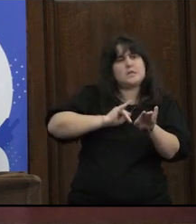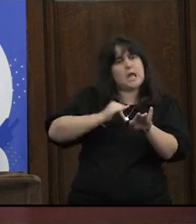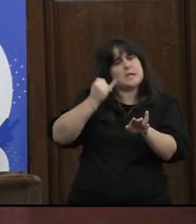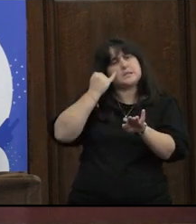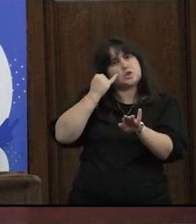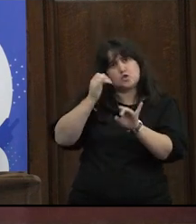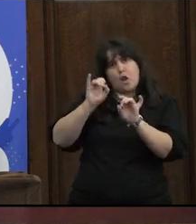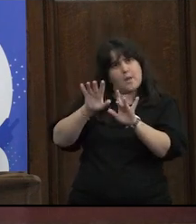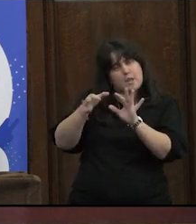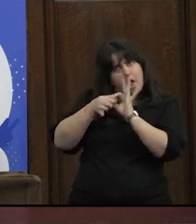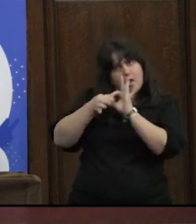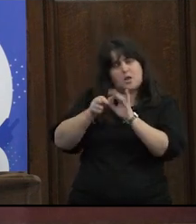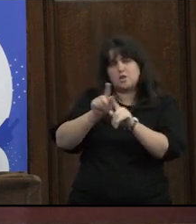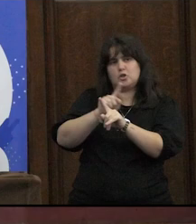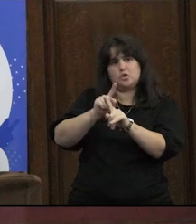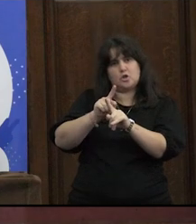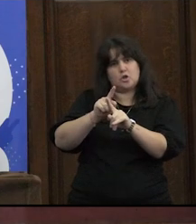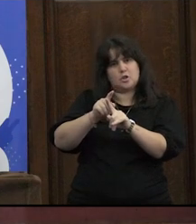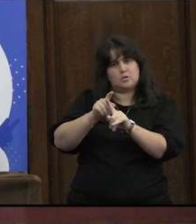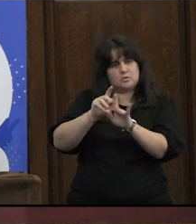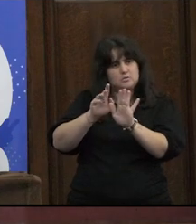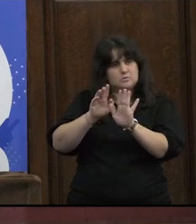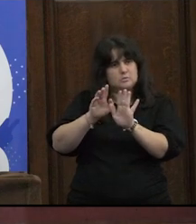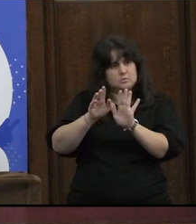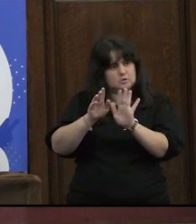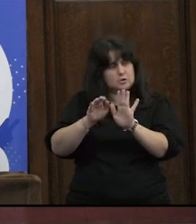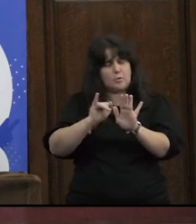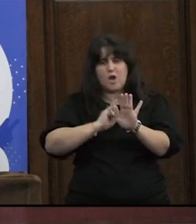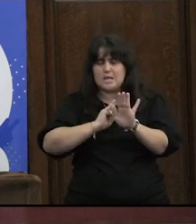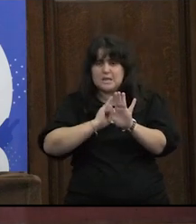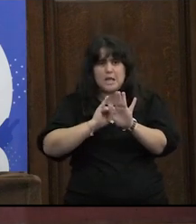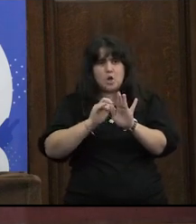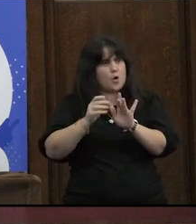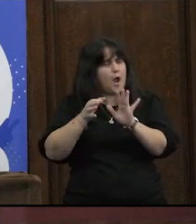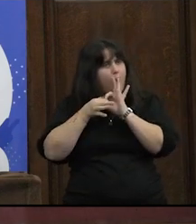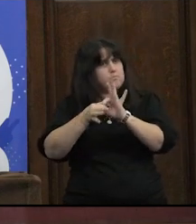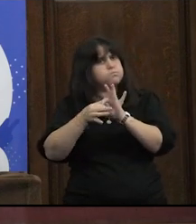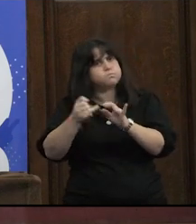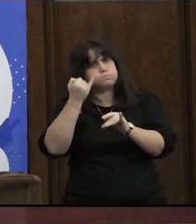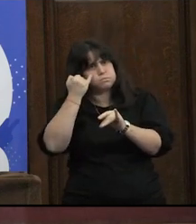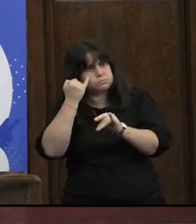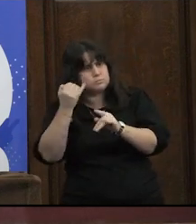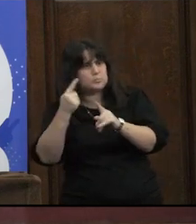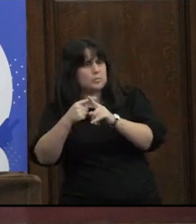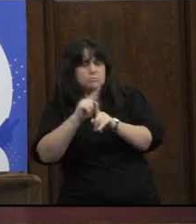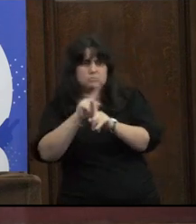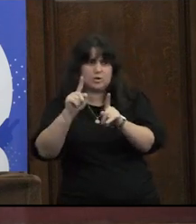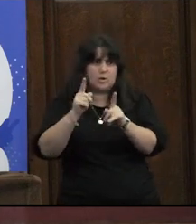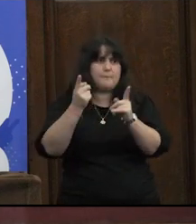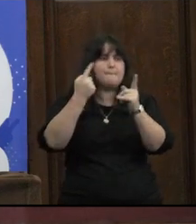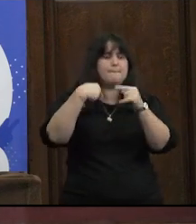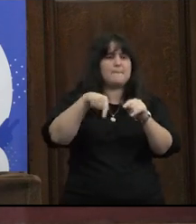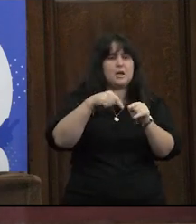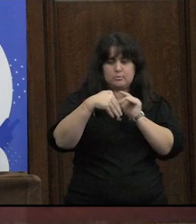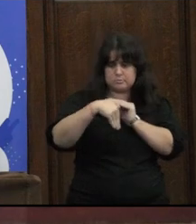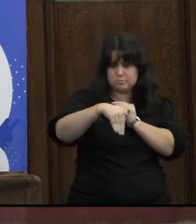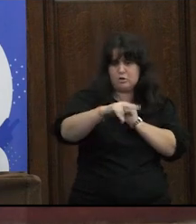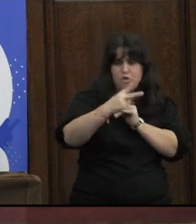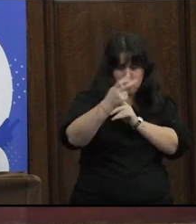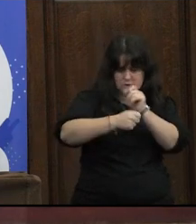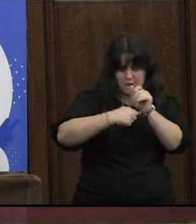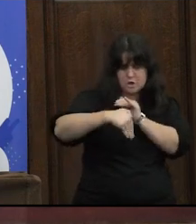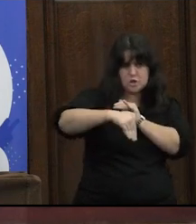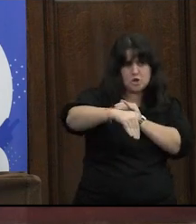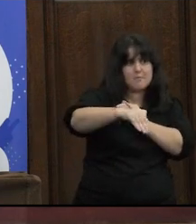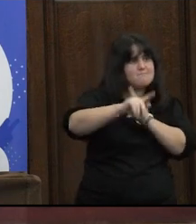identitarias para escapar de la identidad las prácticas sexuales no deberían ser identidad no obstante dos años después